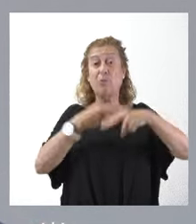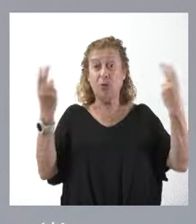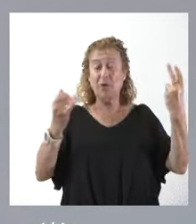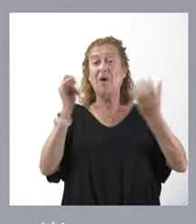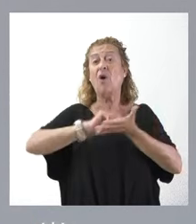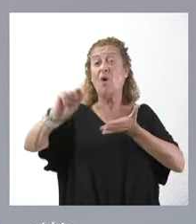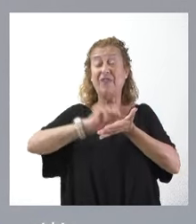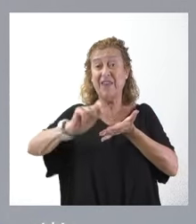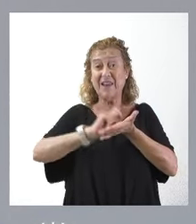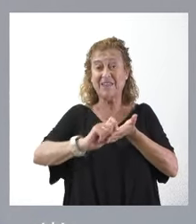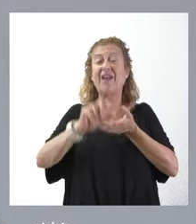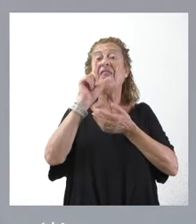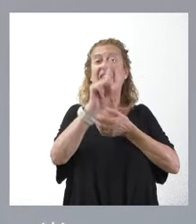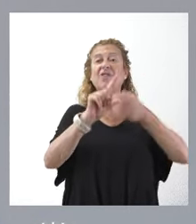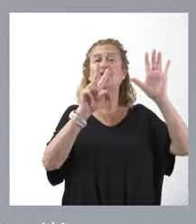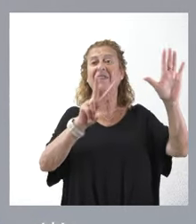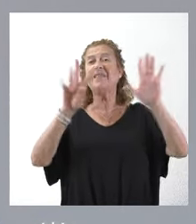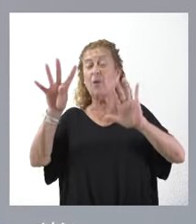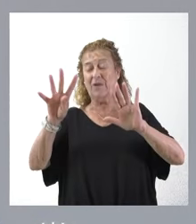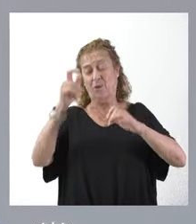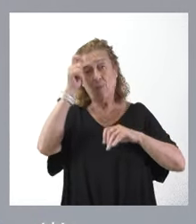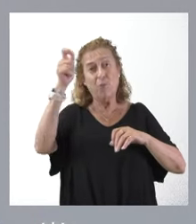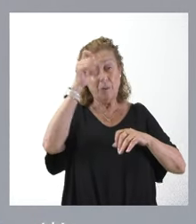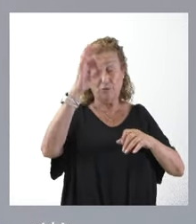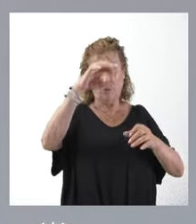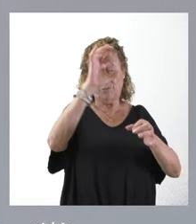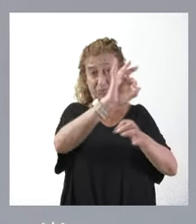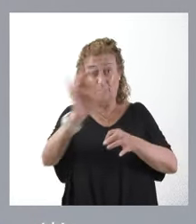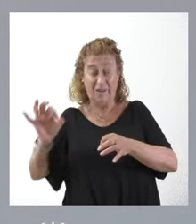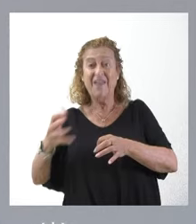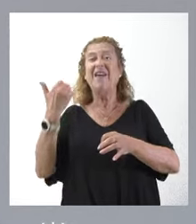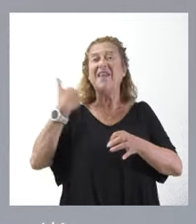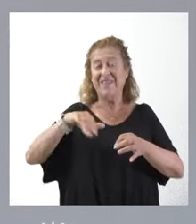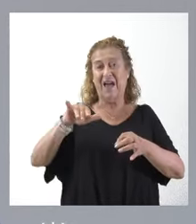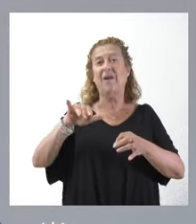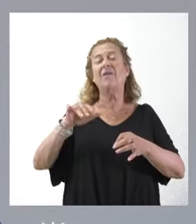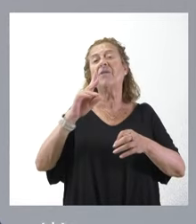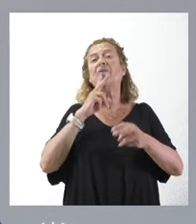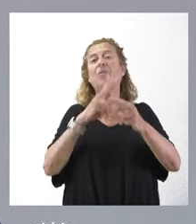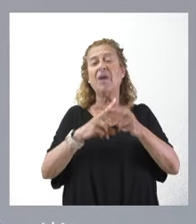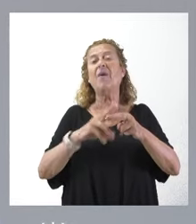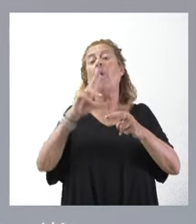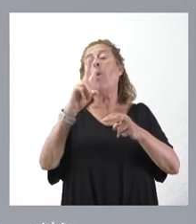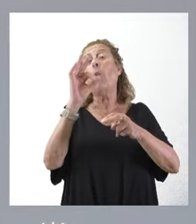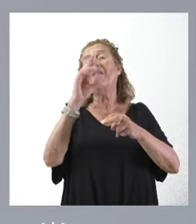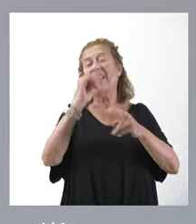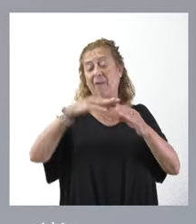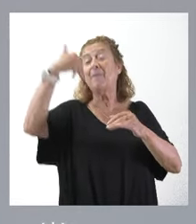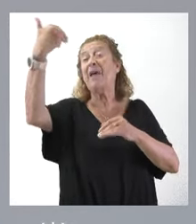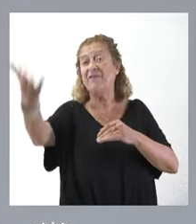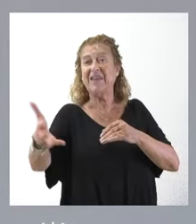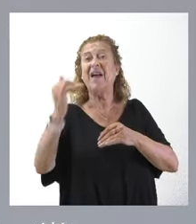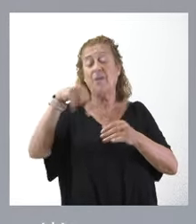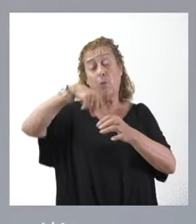oficinas, 174 municipios o localidades han sido calificadas como ultraperiféricas y los